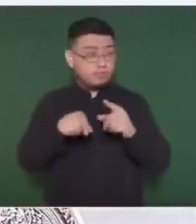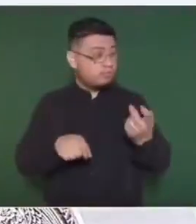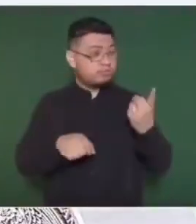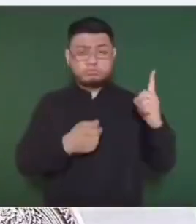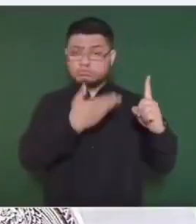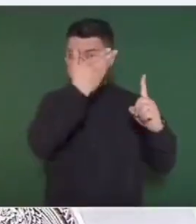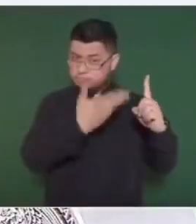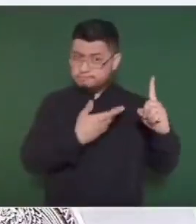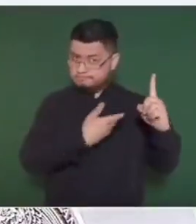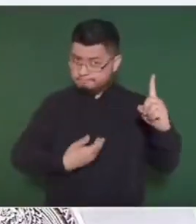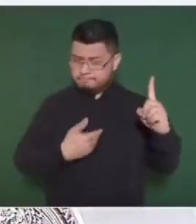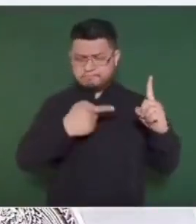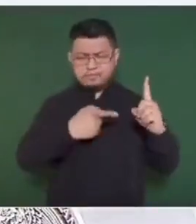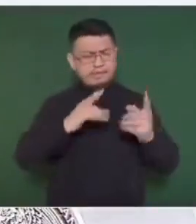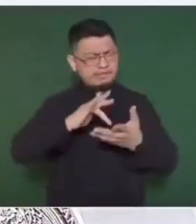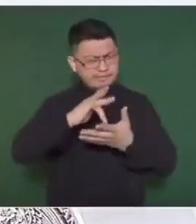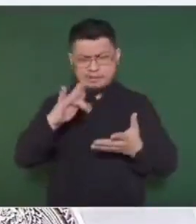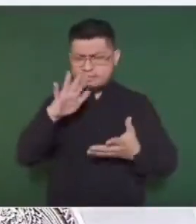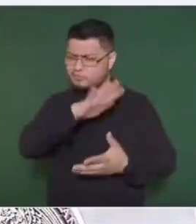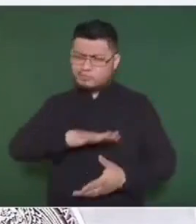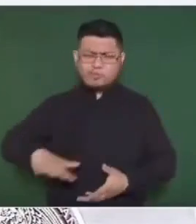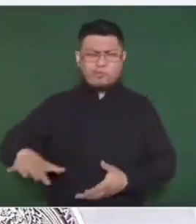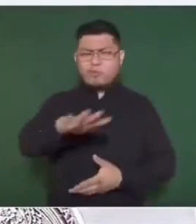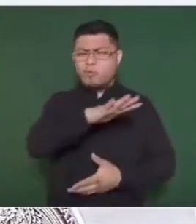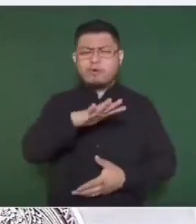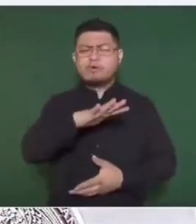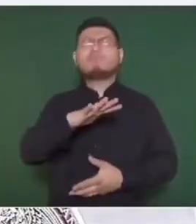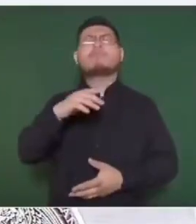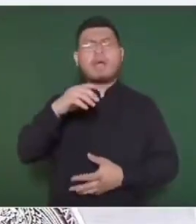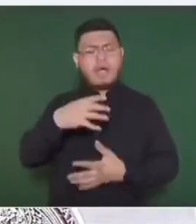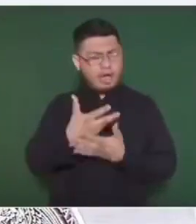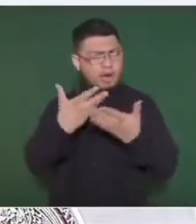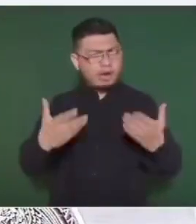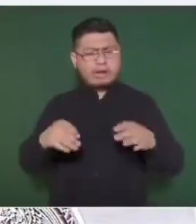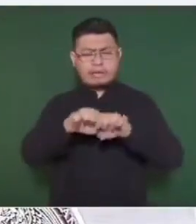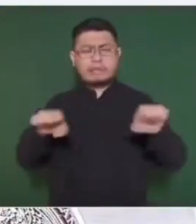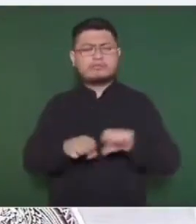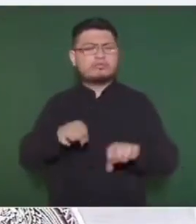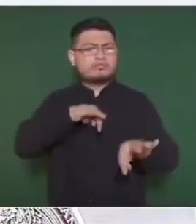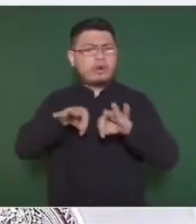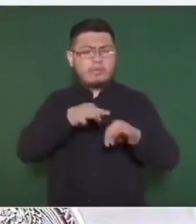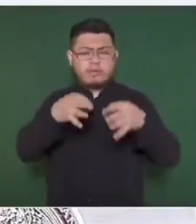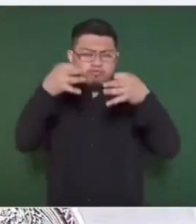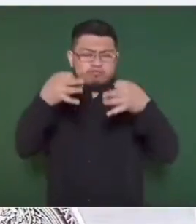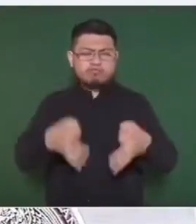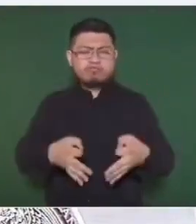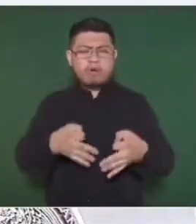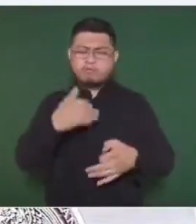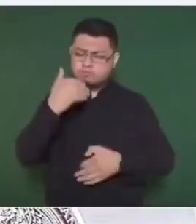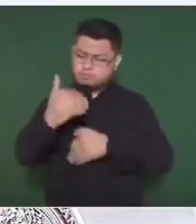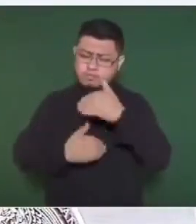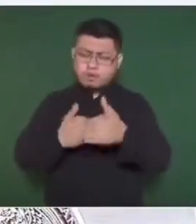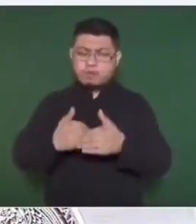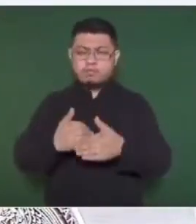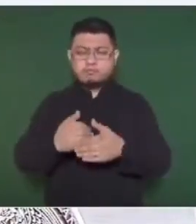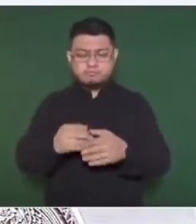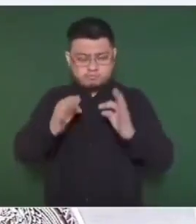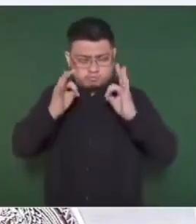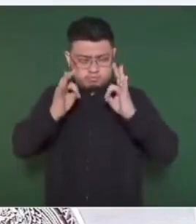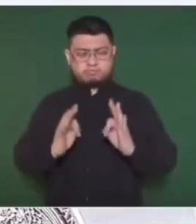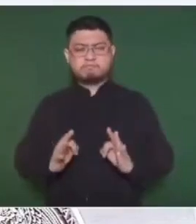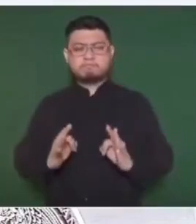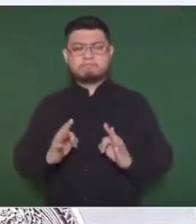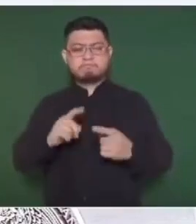colaboradores que bajo su liderazgo hemos constituido un gran equipo de trabajo con sólida moral, con disciplina, con